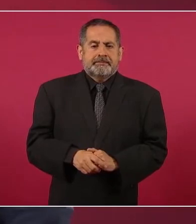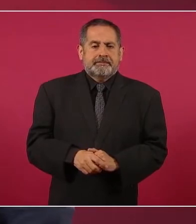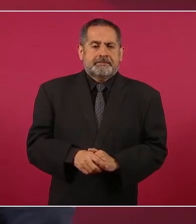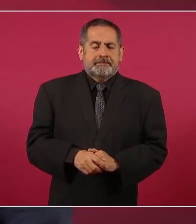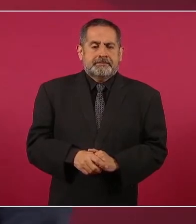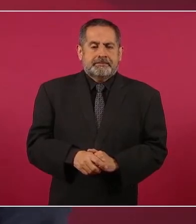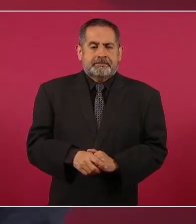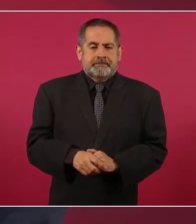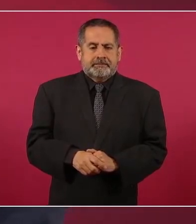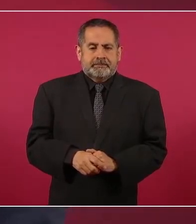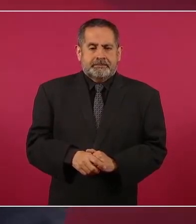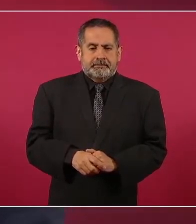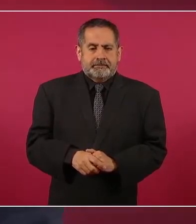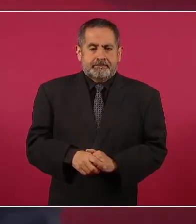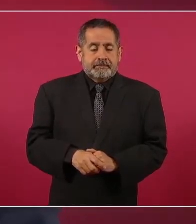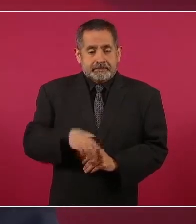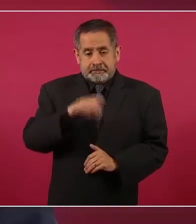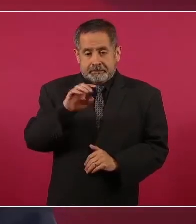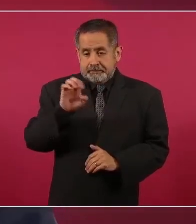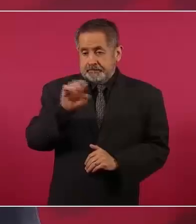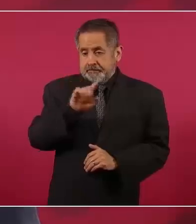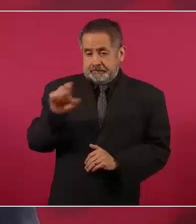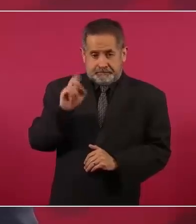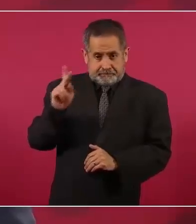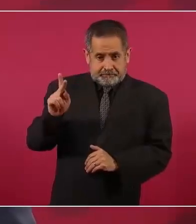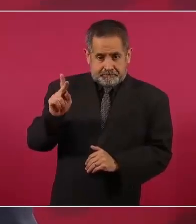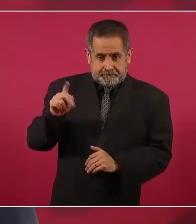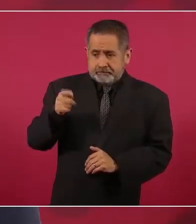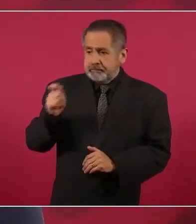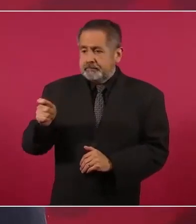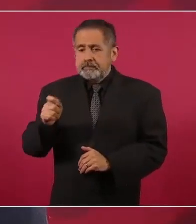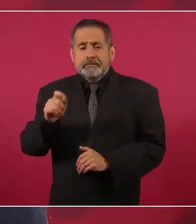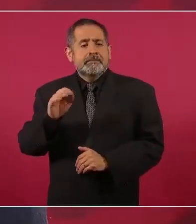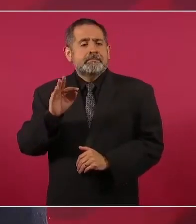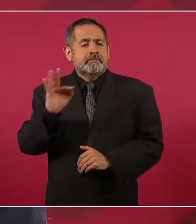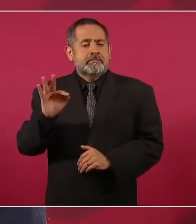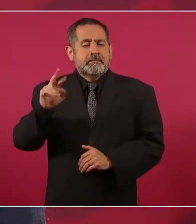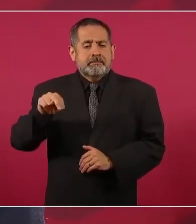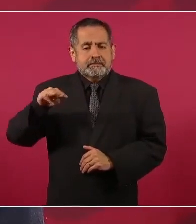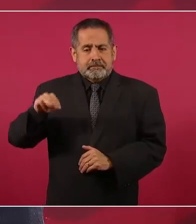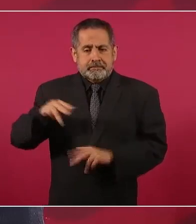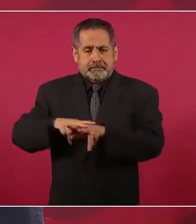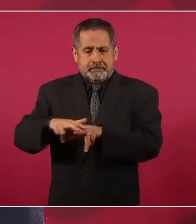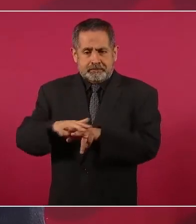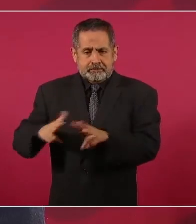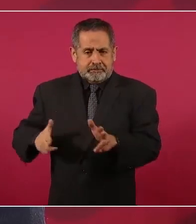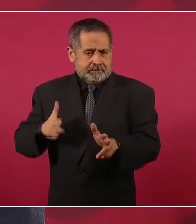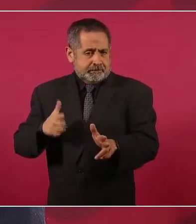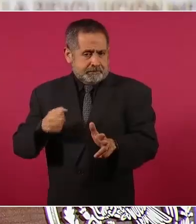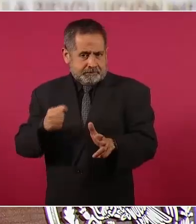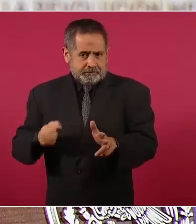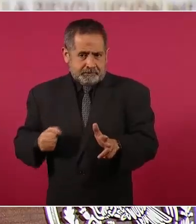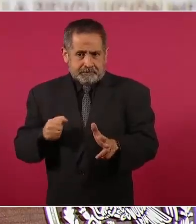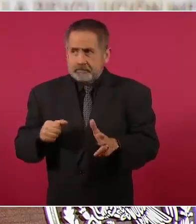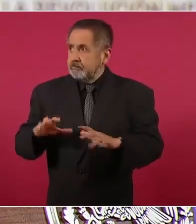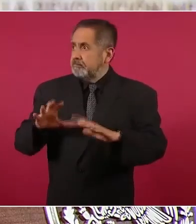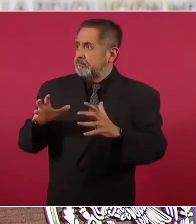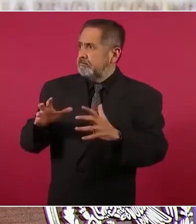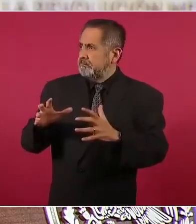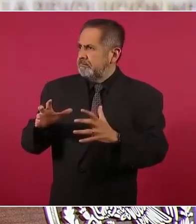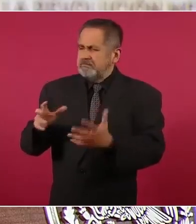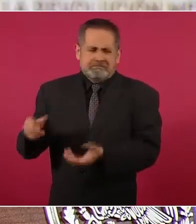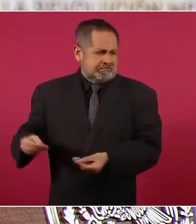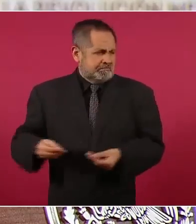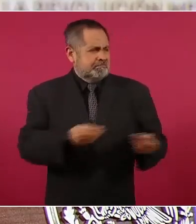Entrega los ferrocarriles nacionales, toda la